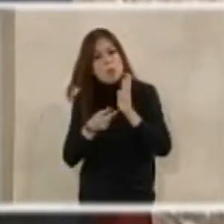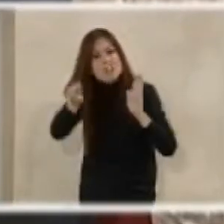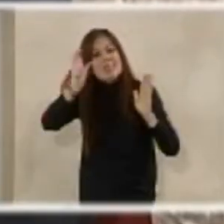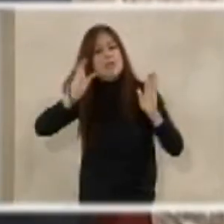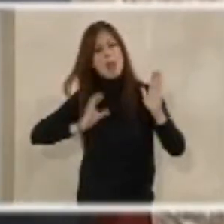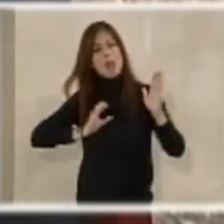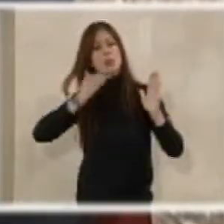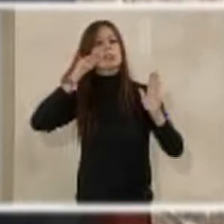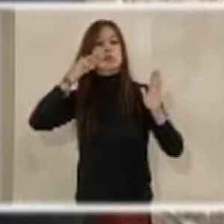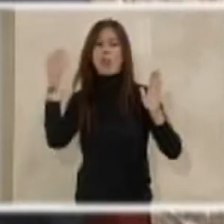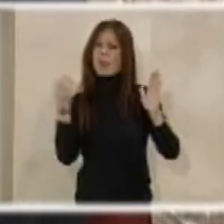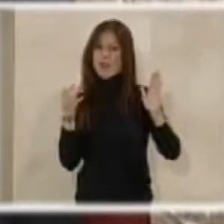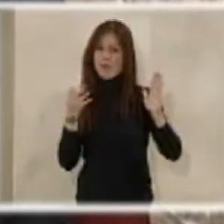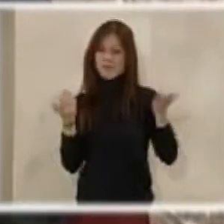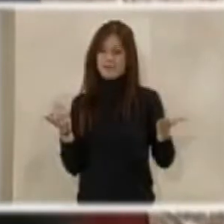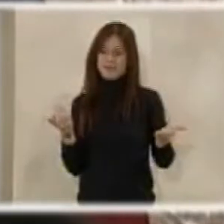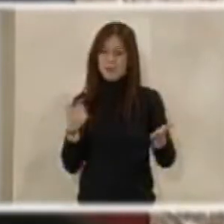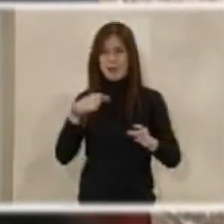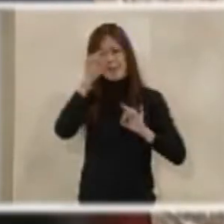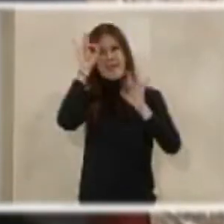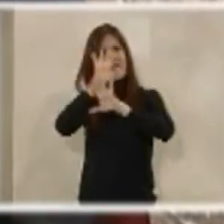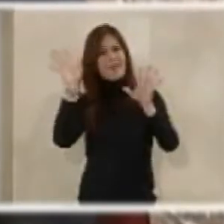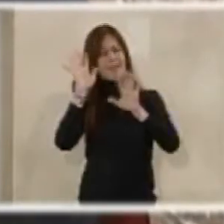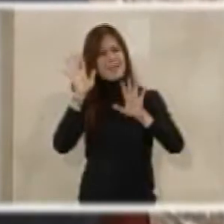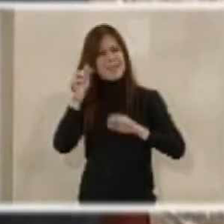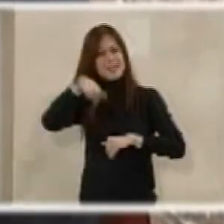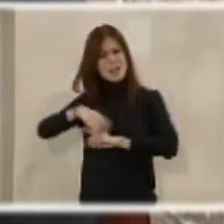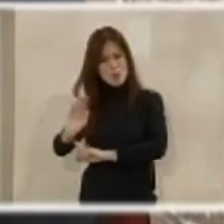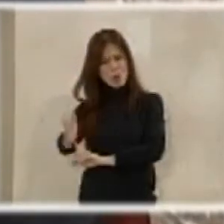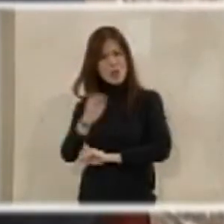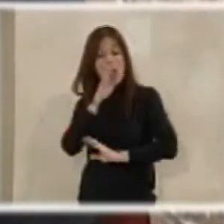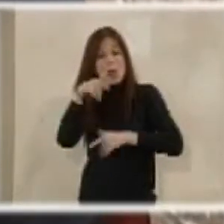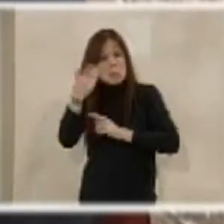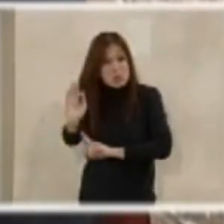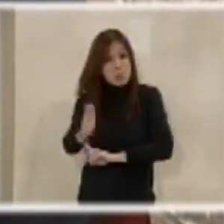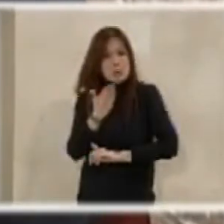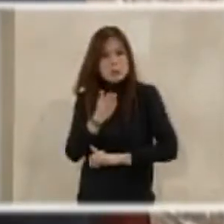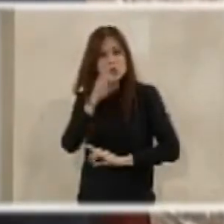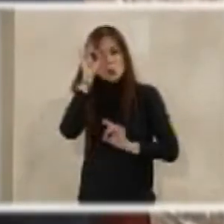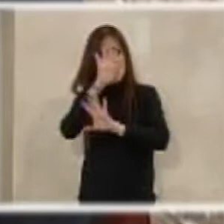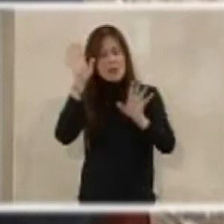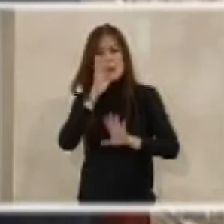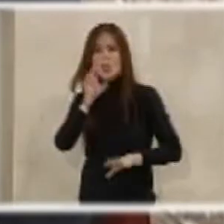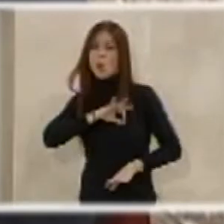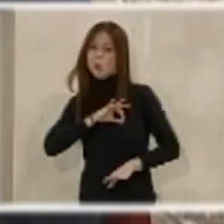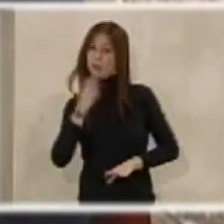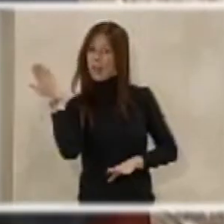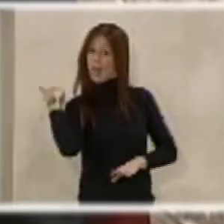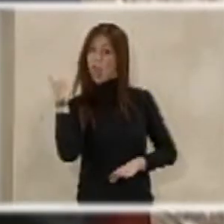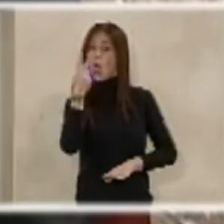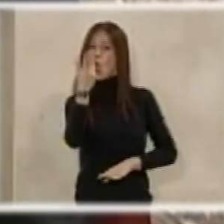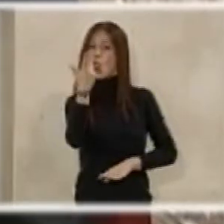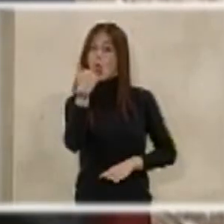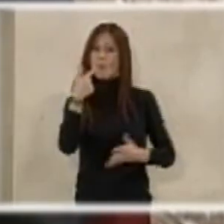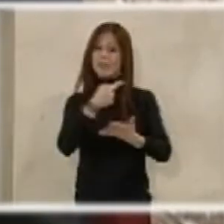salarios dignos. Pero claro, nos sorprende que la traigan esta moción, pues ya le digo, por lo que ustedes en el 2016,